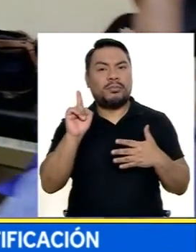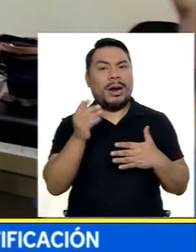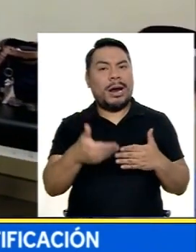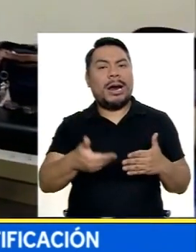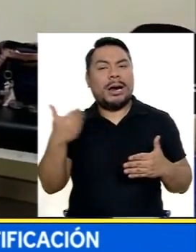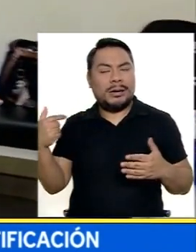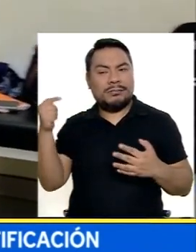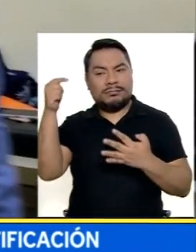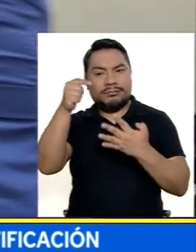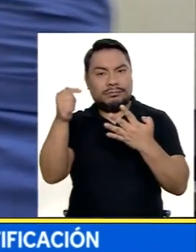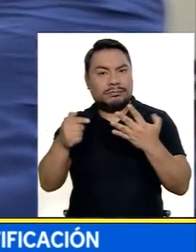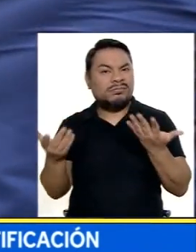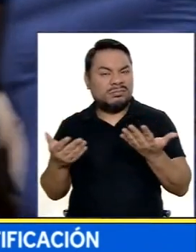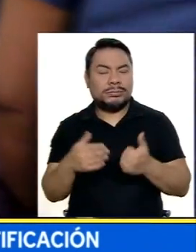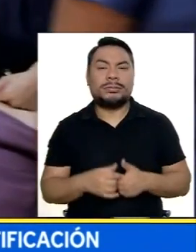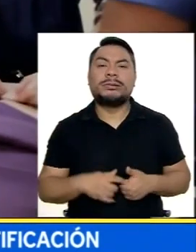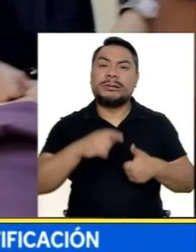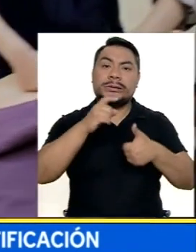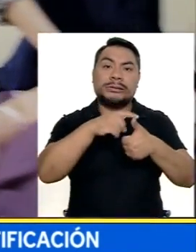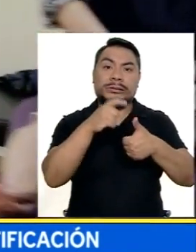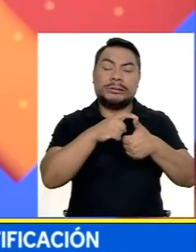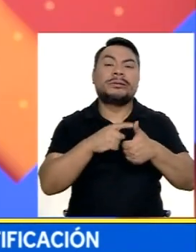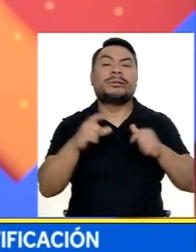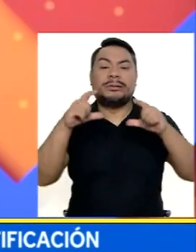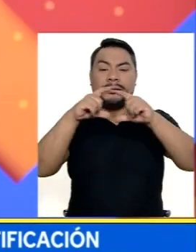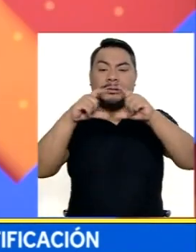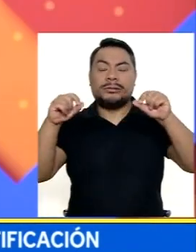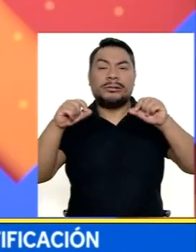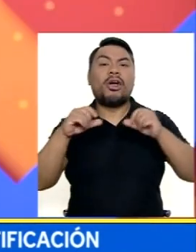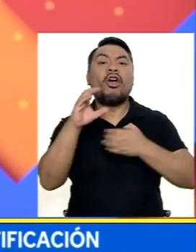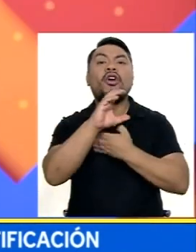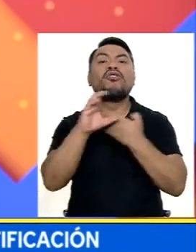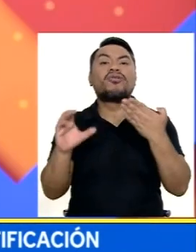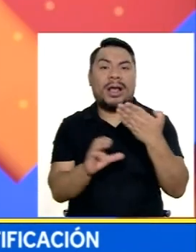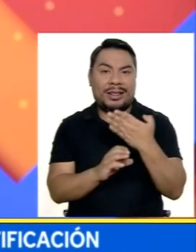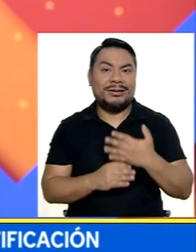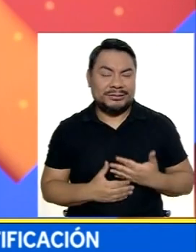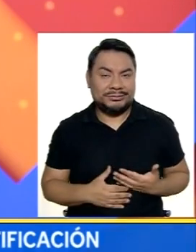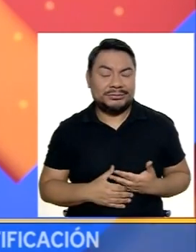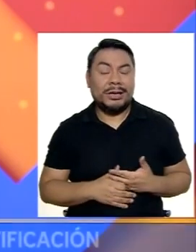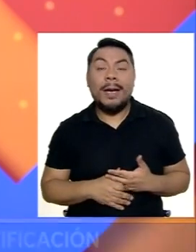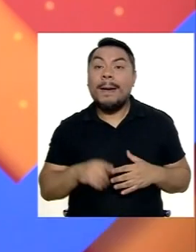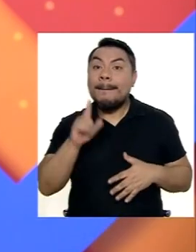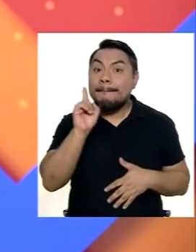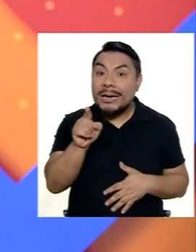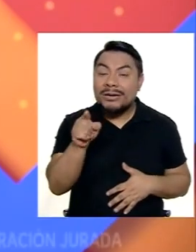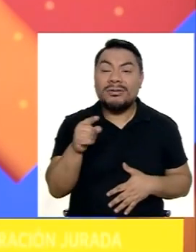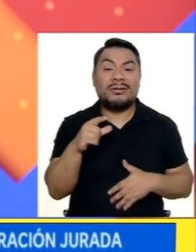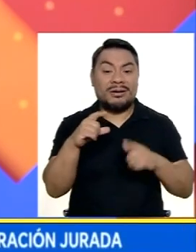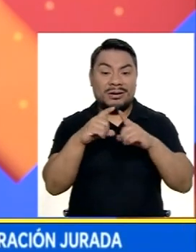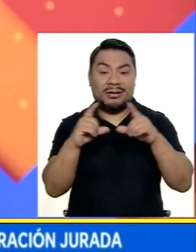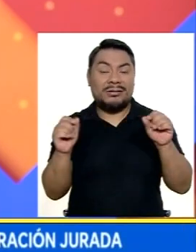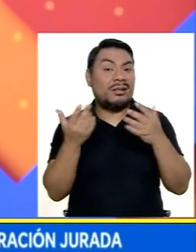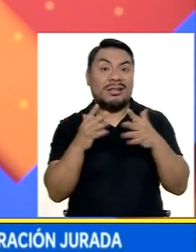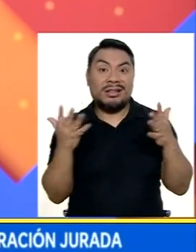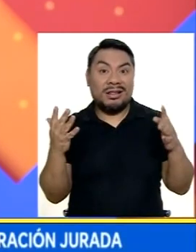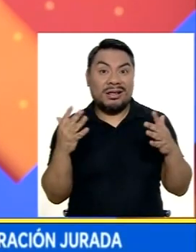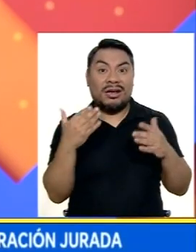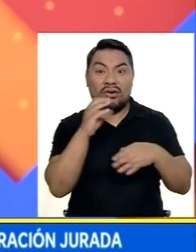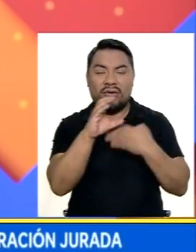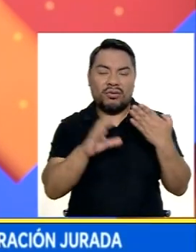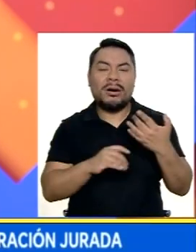Una de ellas Es Contar con el carnet De Conadis Si no contaran Con ello Con un certificado De